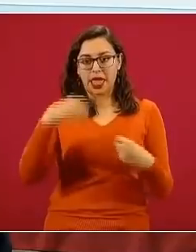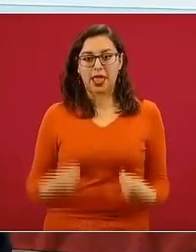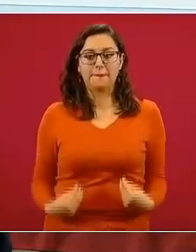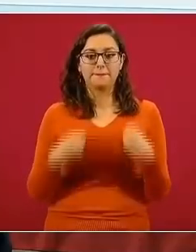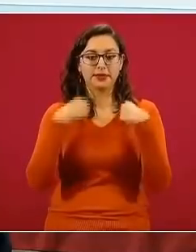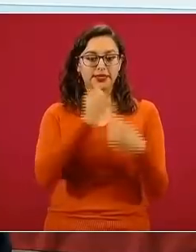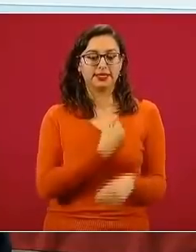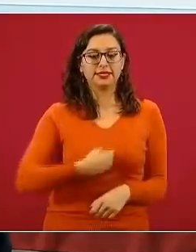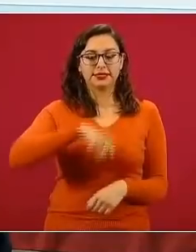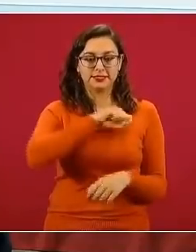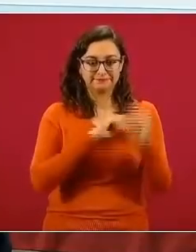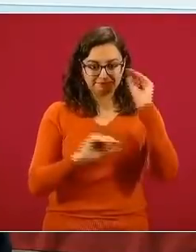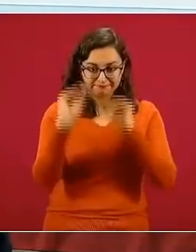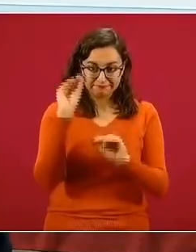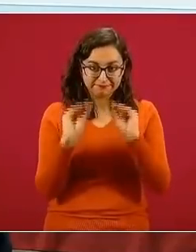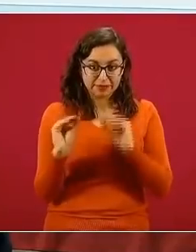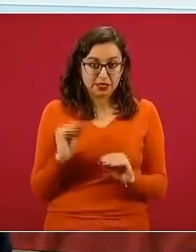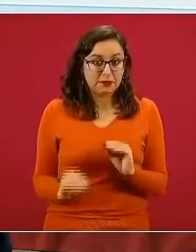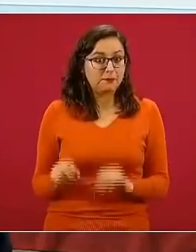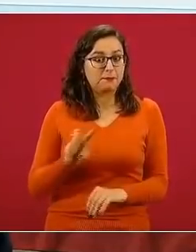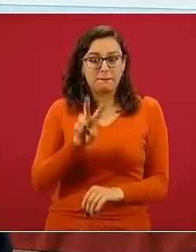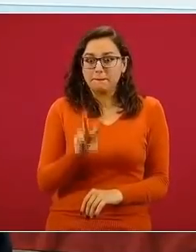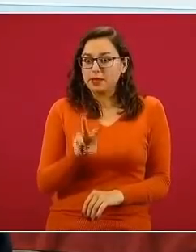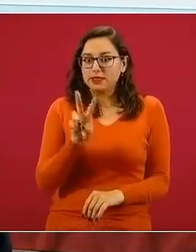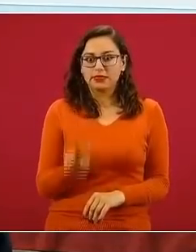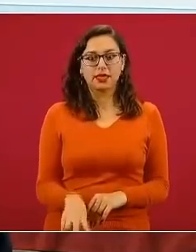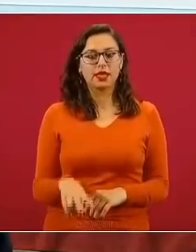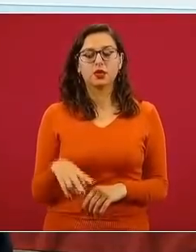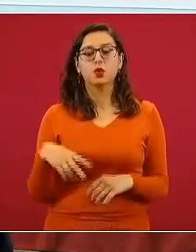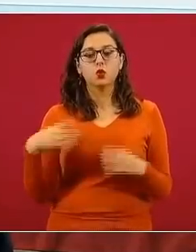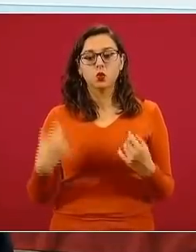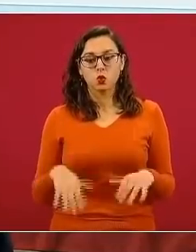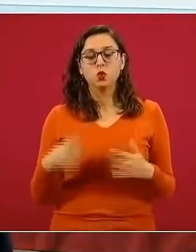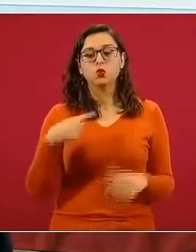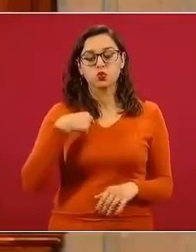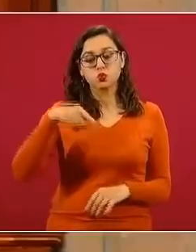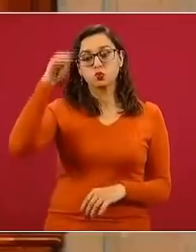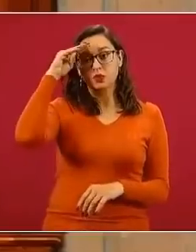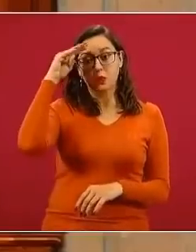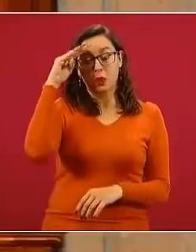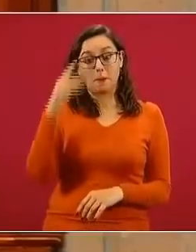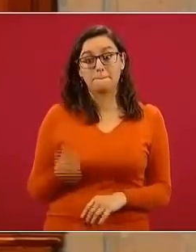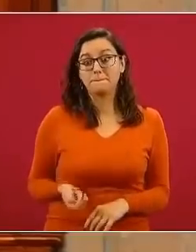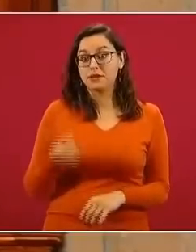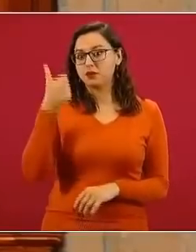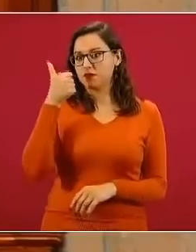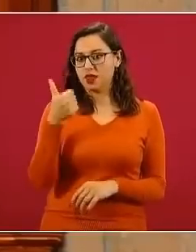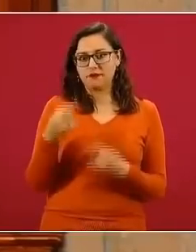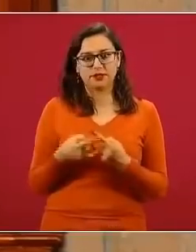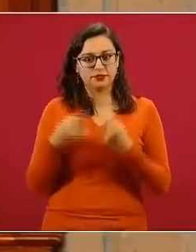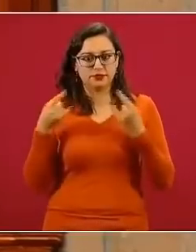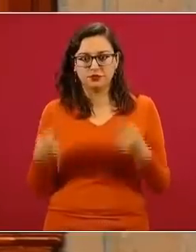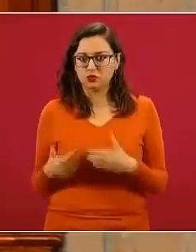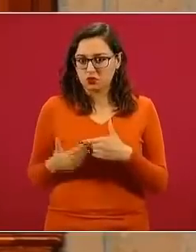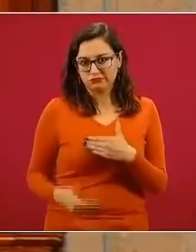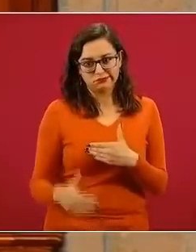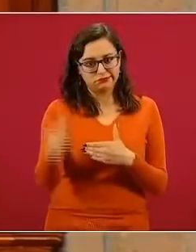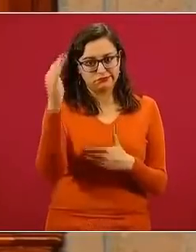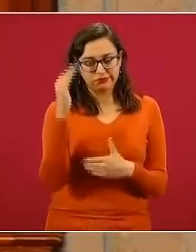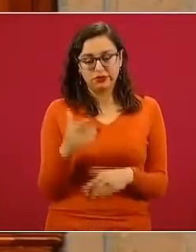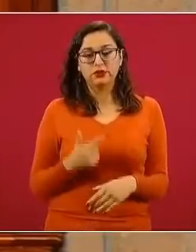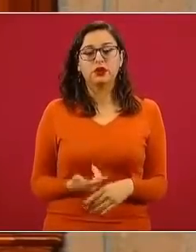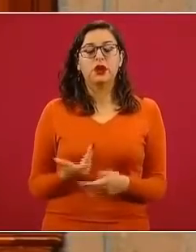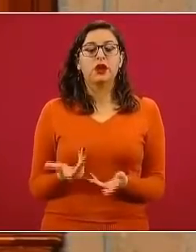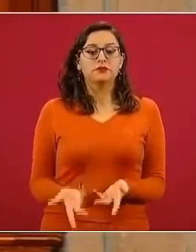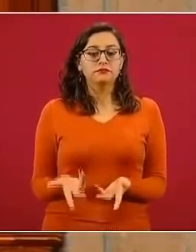que es única y que yo considero que sí va a marcar un hito en la historia de México. Los antecedentes que